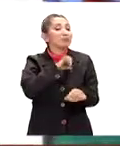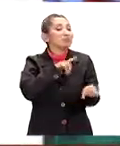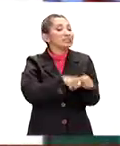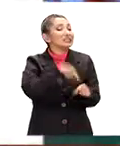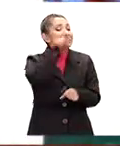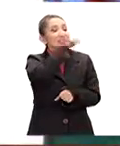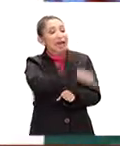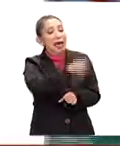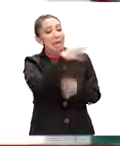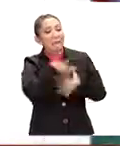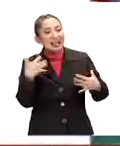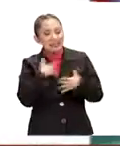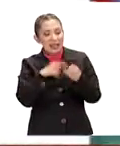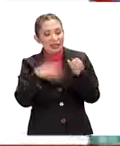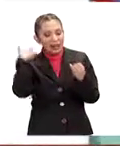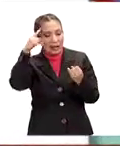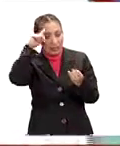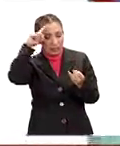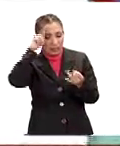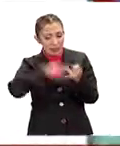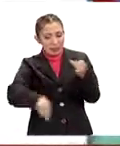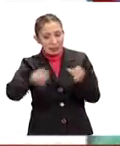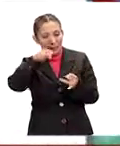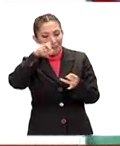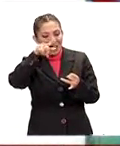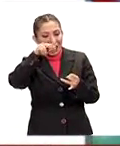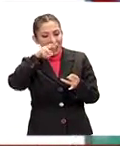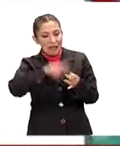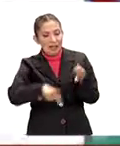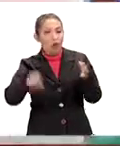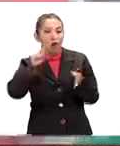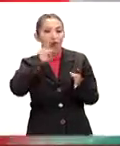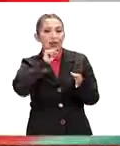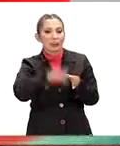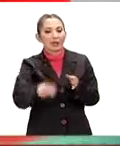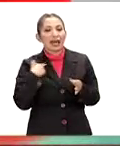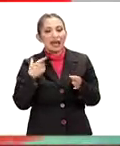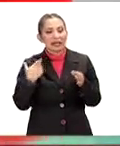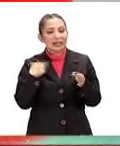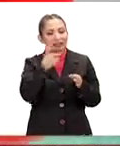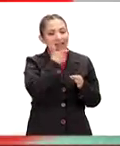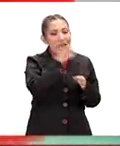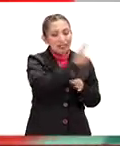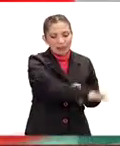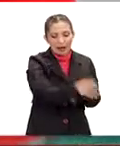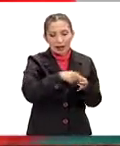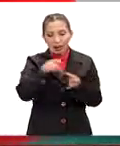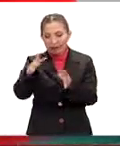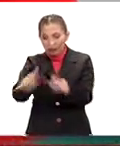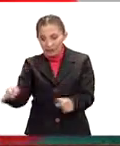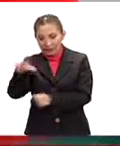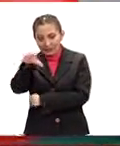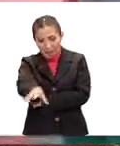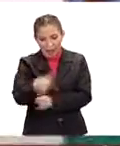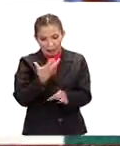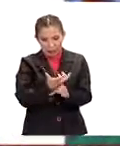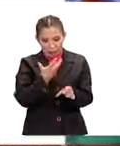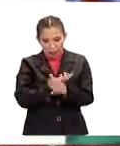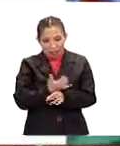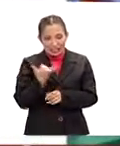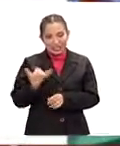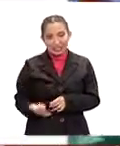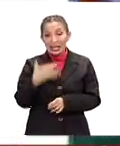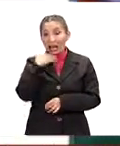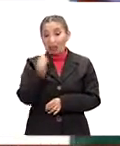dijeron Barcelona, Real Madrid, Milán, ya sea también de las selecciones Inglaterra, Francia, Estados Unidos